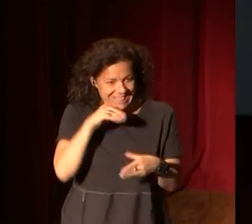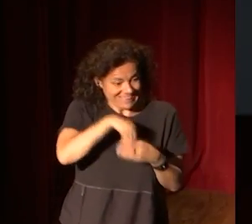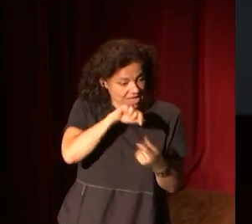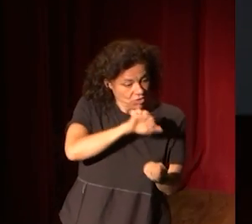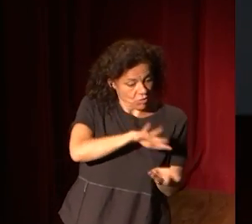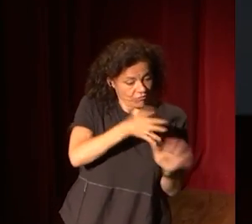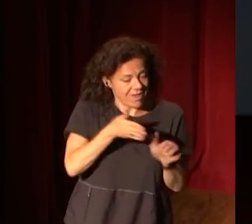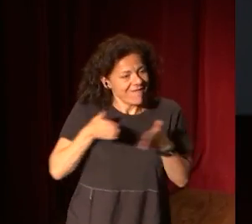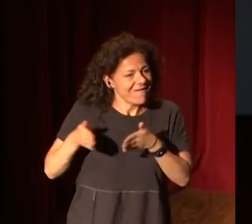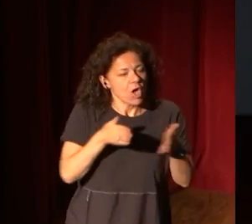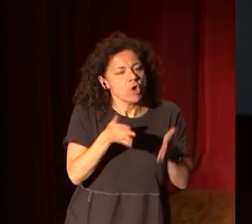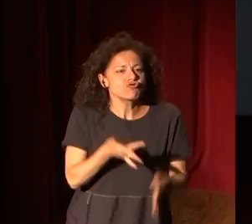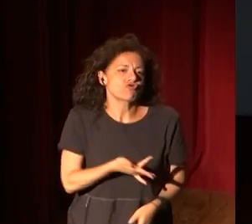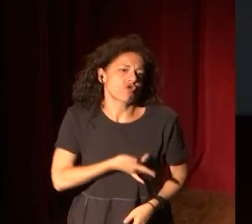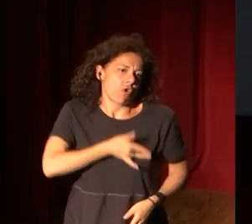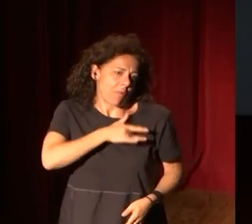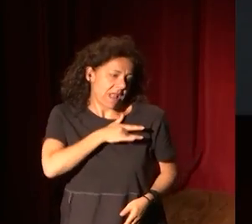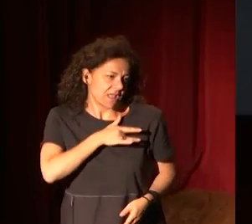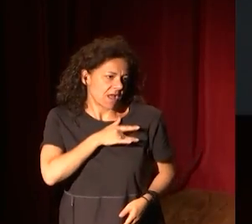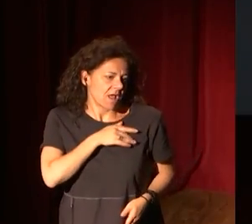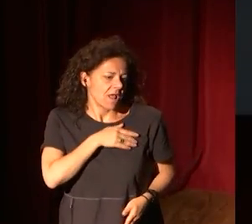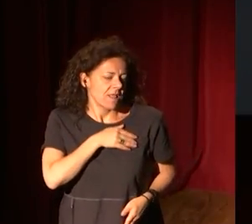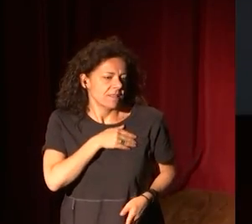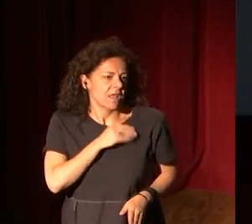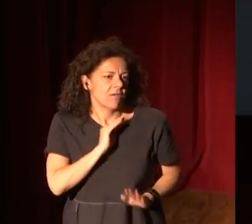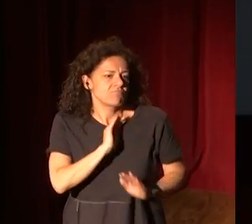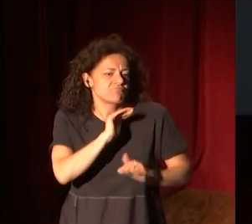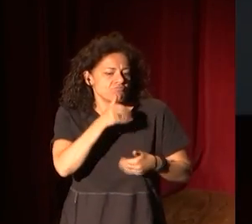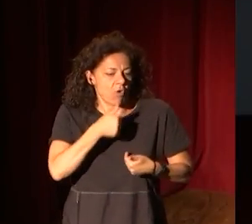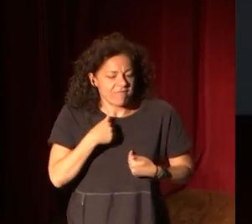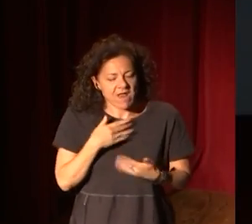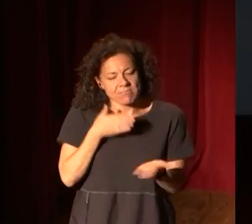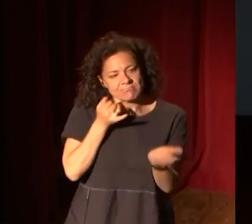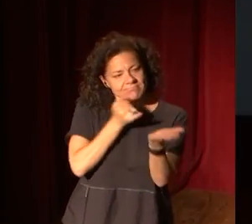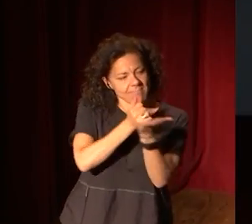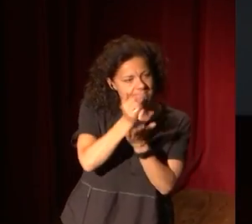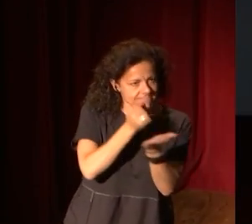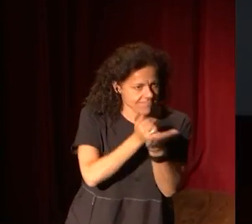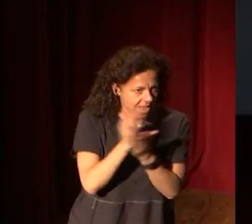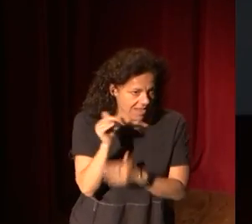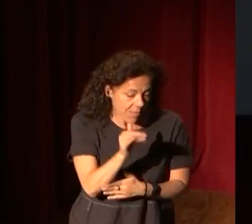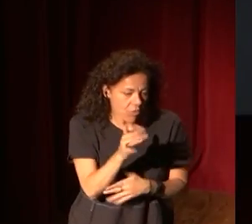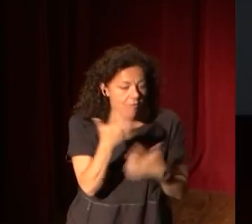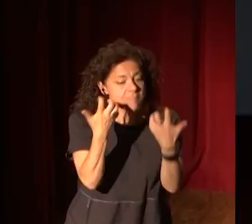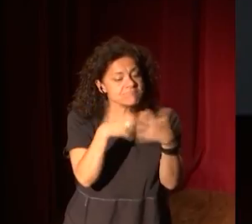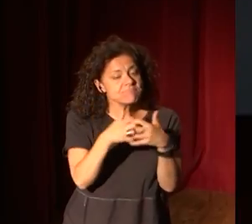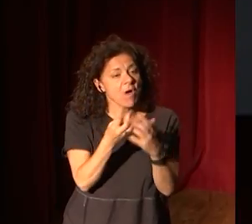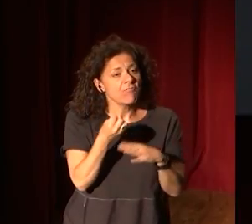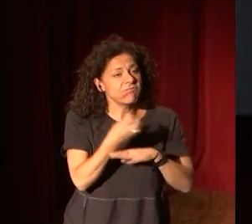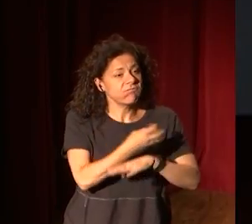corriente romántica de la vuelta al campo, de que la máquina de vapor era